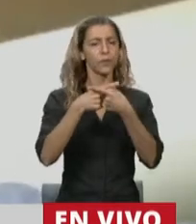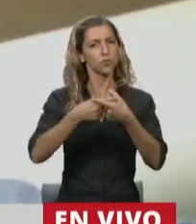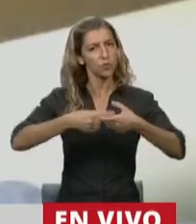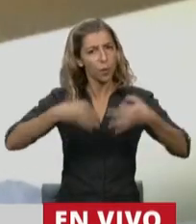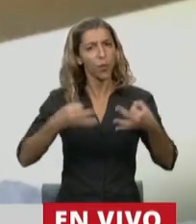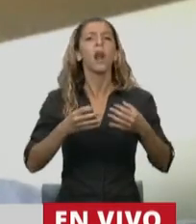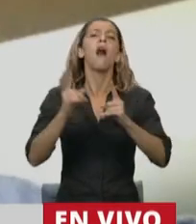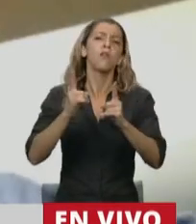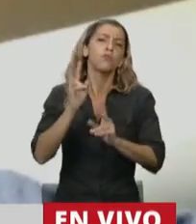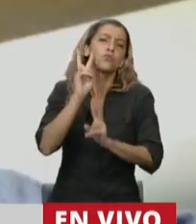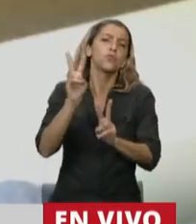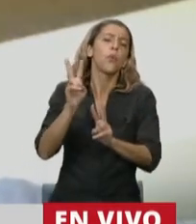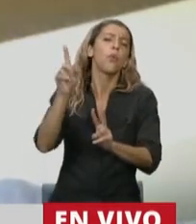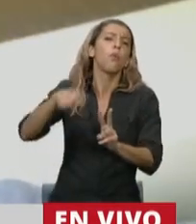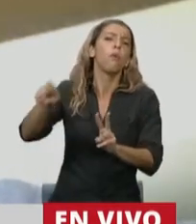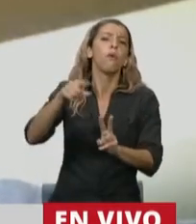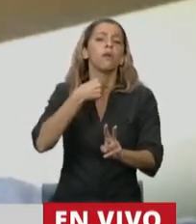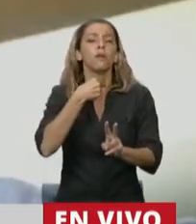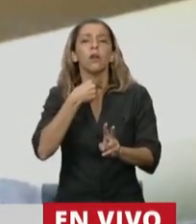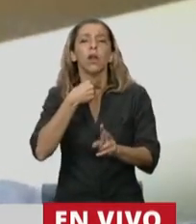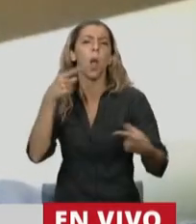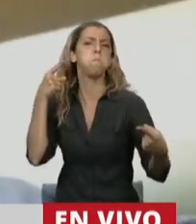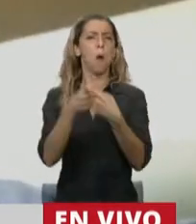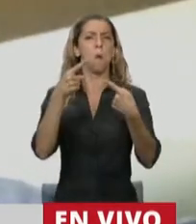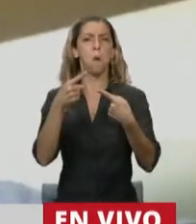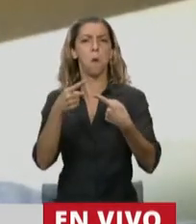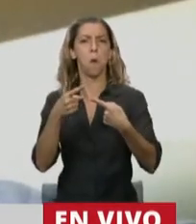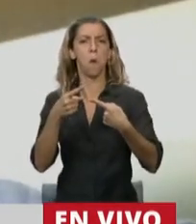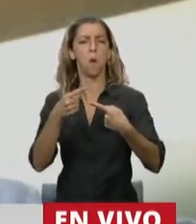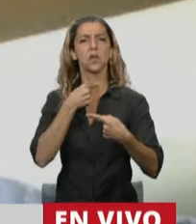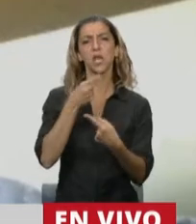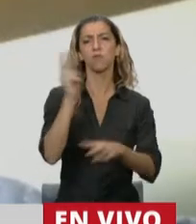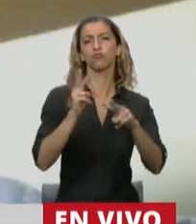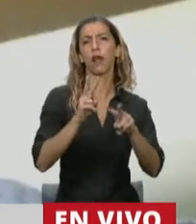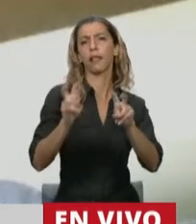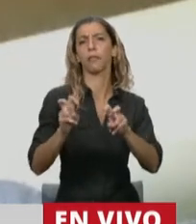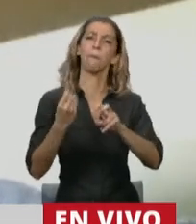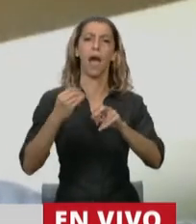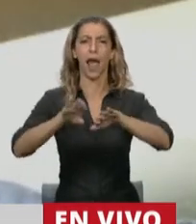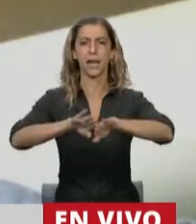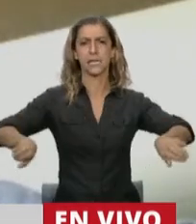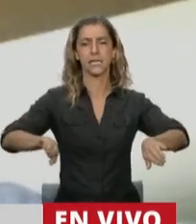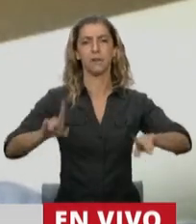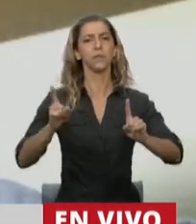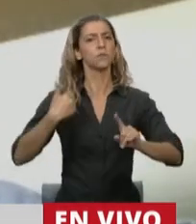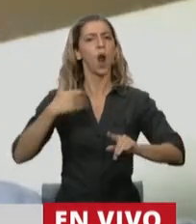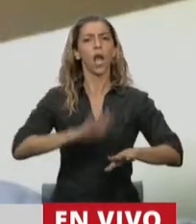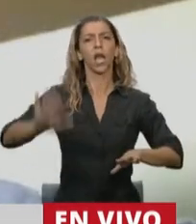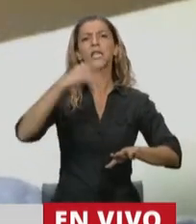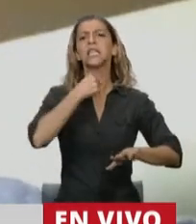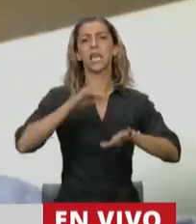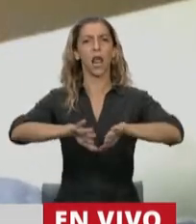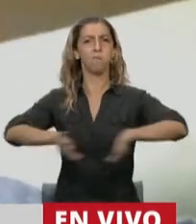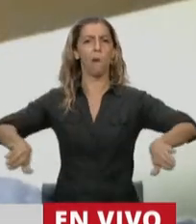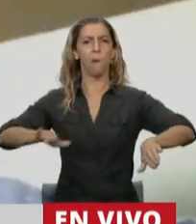quieren encontrar los temas que dividan a los argentinos y no lo que nos una para el combate a la pandemia.